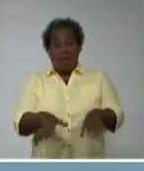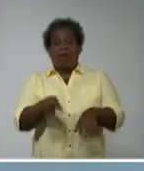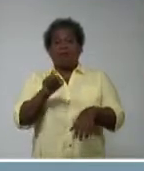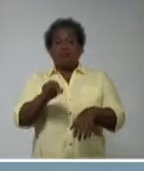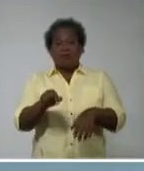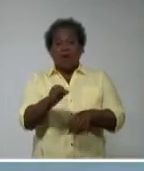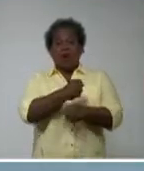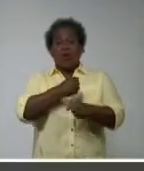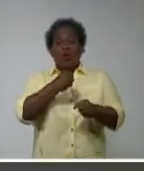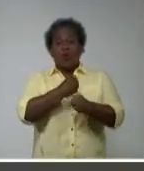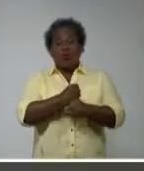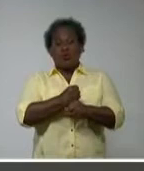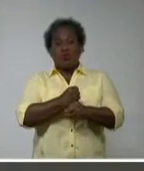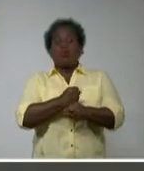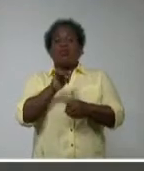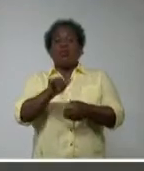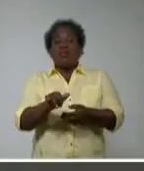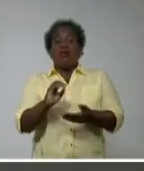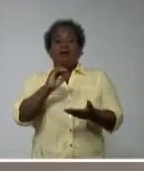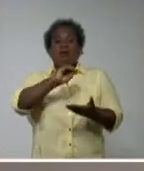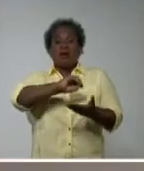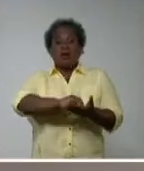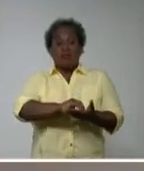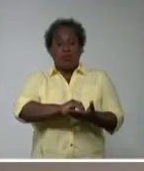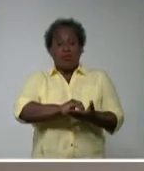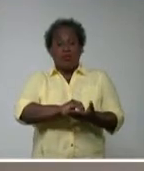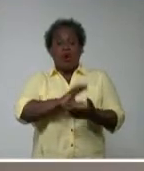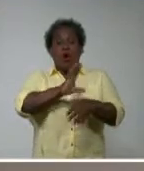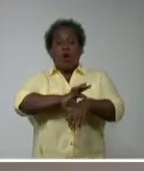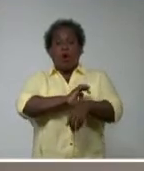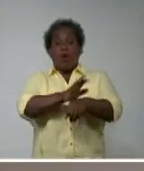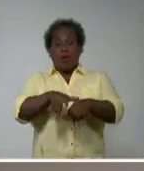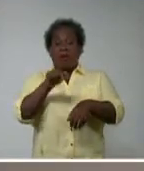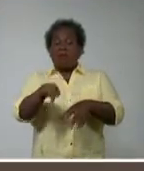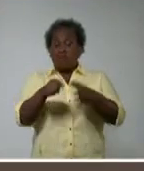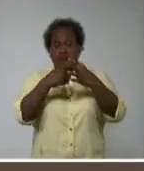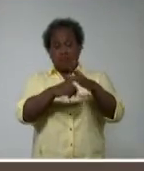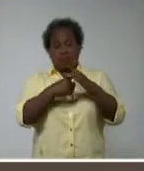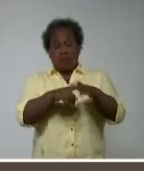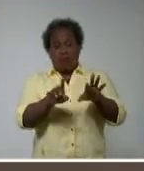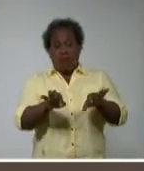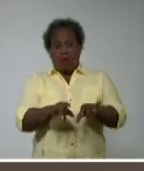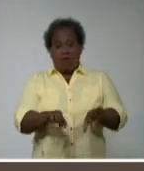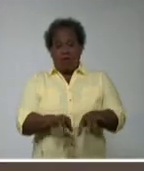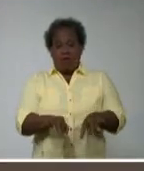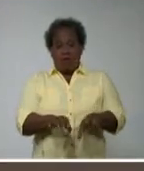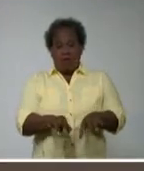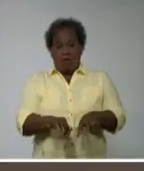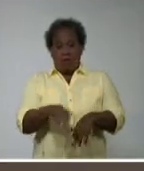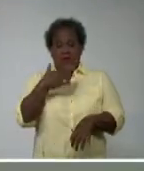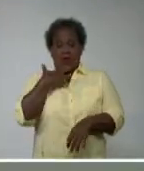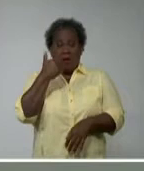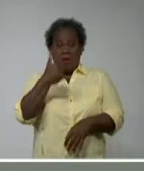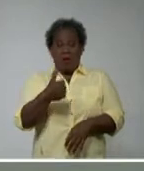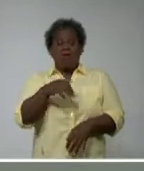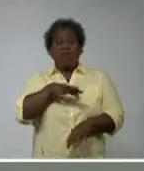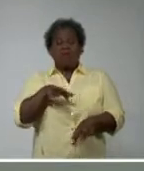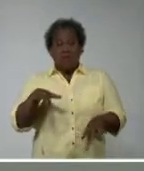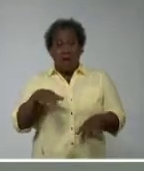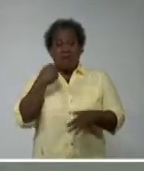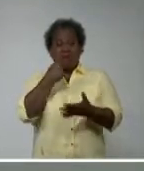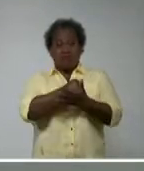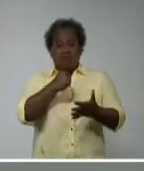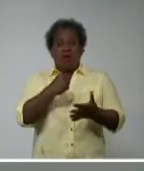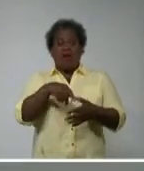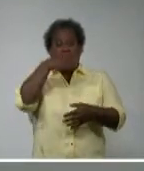GICA COVID, creada desde el pasado año, constituye una solución informática a la mano una vez se generalice de forma efectiva en todo el